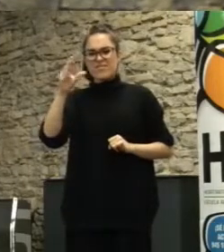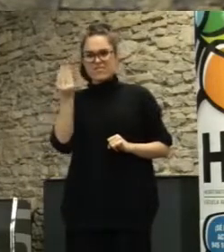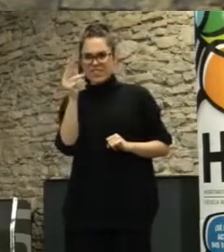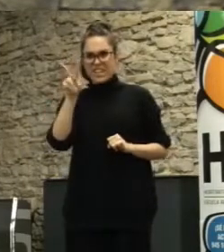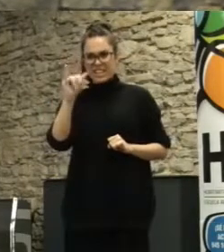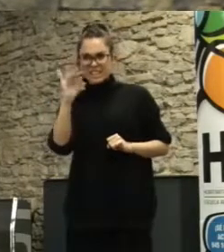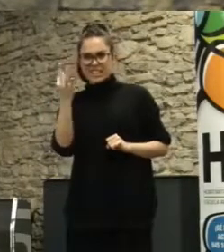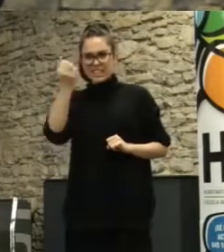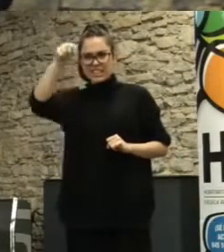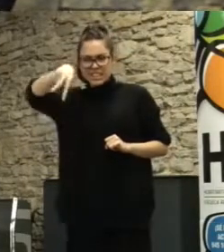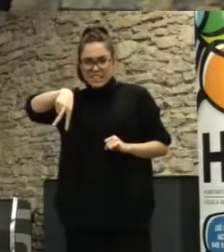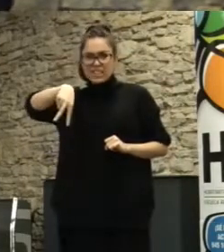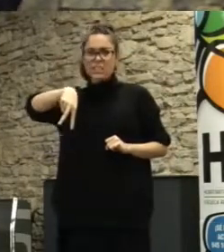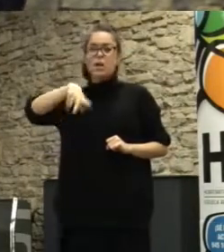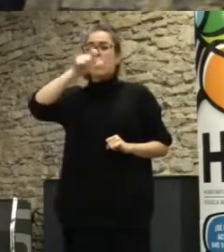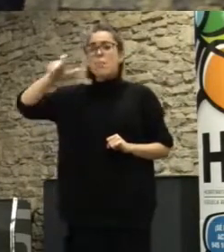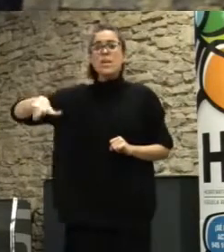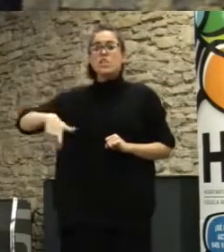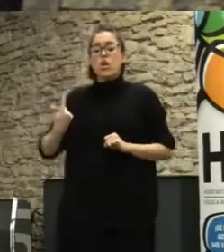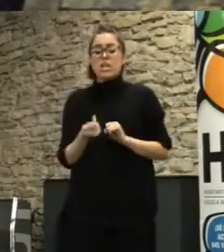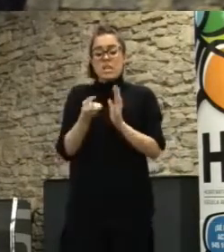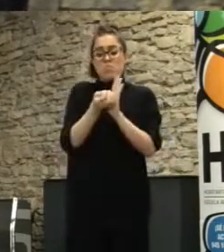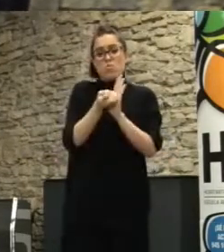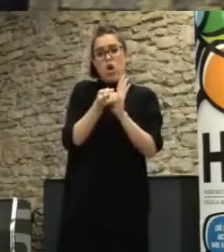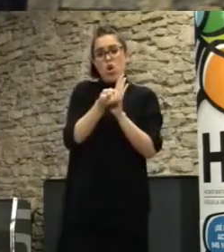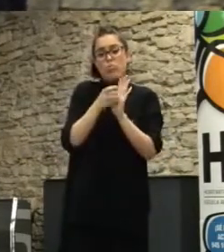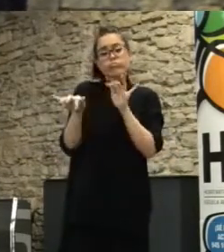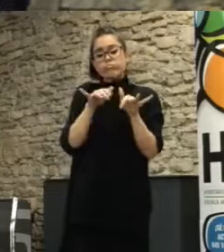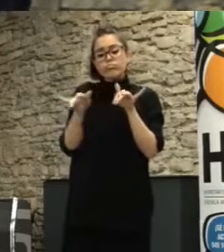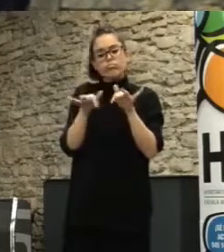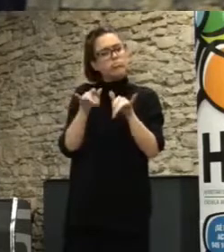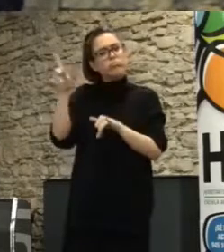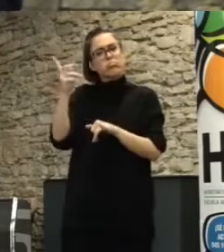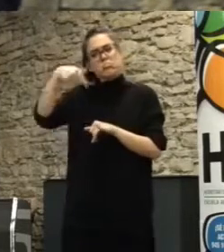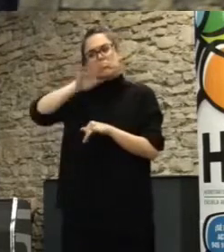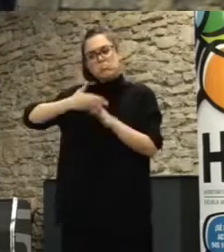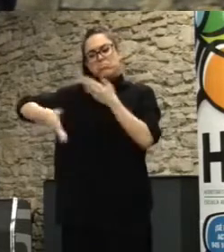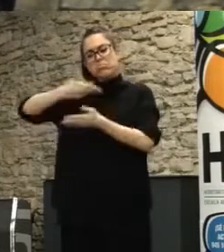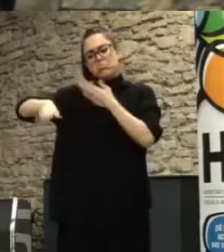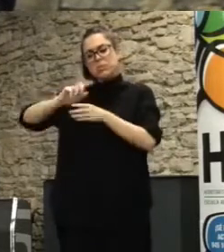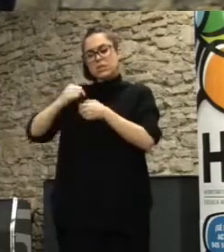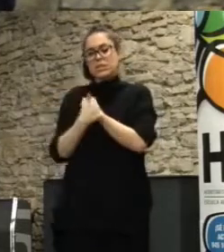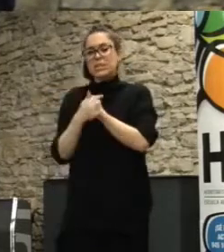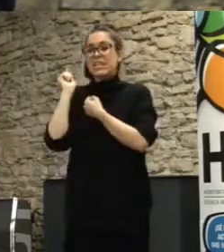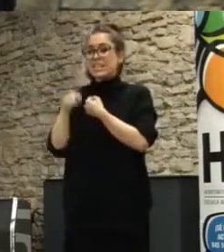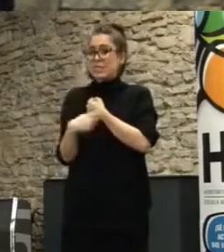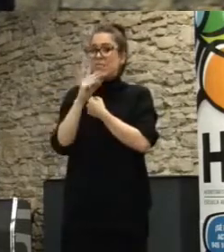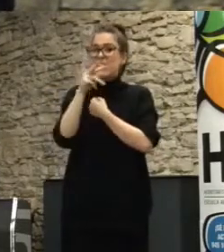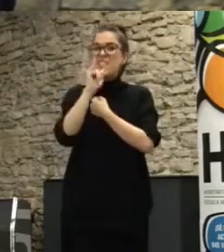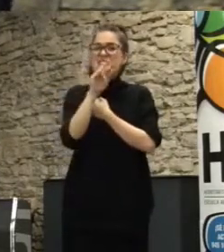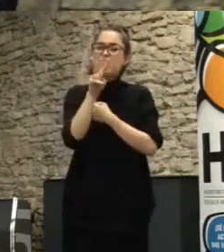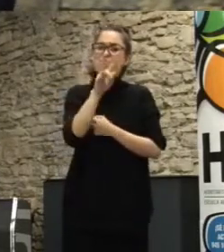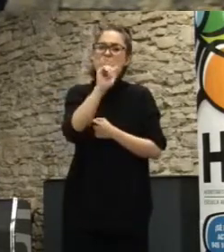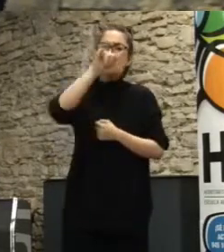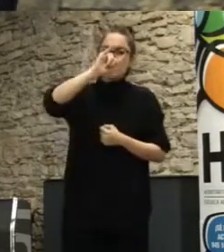africanos sobre todo francófano muy interesantes y tenemos otro proyecto con África que se llama Grigri Pixel que